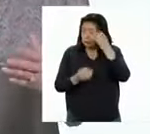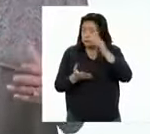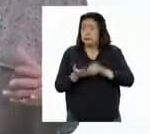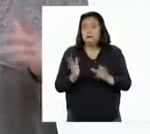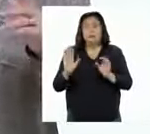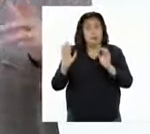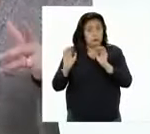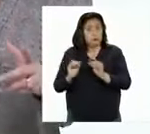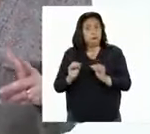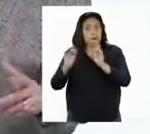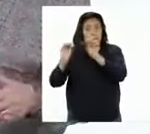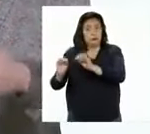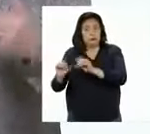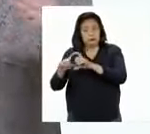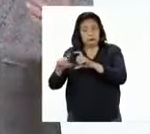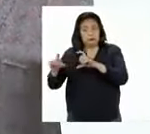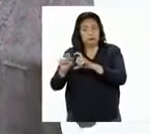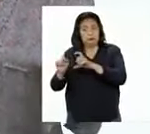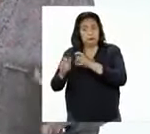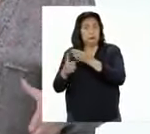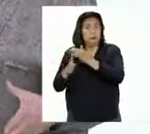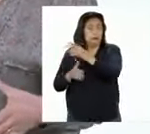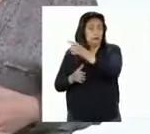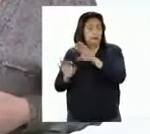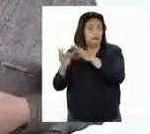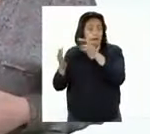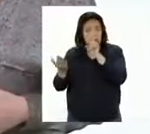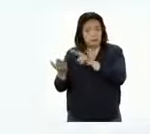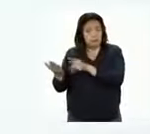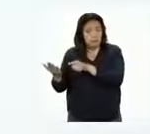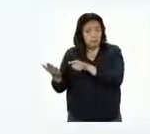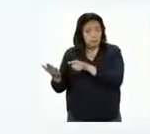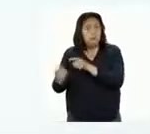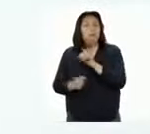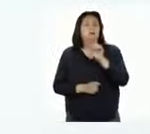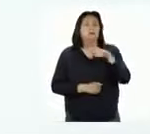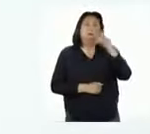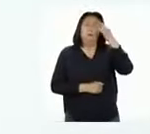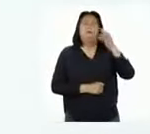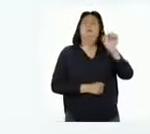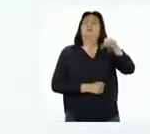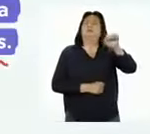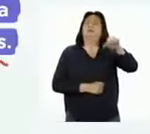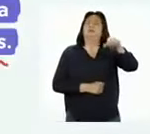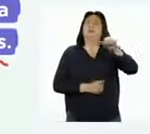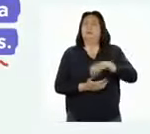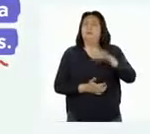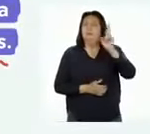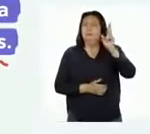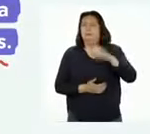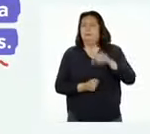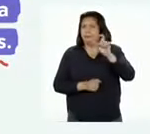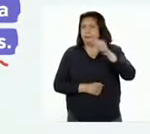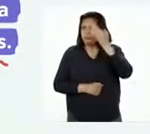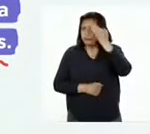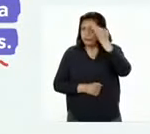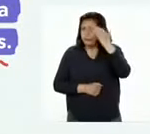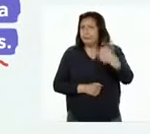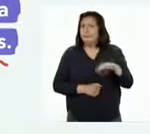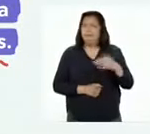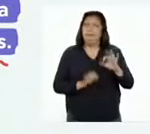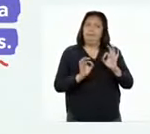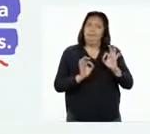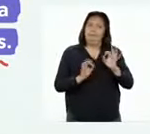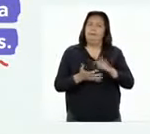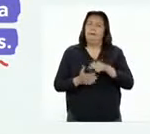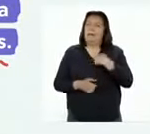merece la pena compartirla con sus familiares? Yo creo que sí, profesora. Es necesario conocer las amenazas